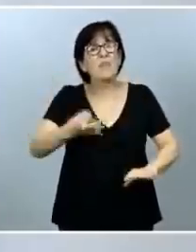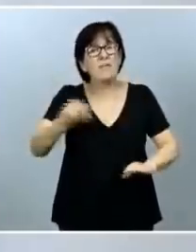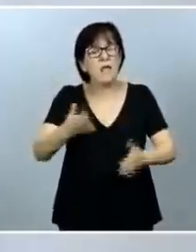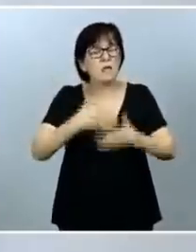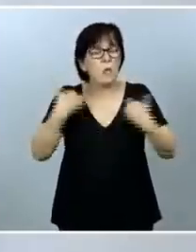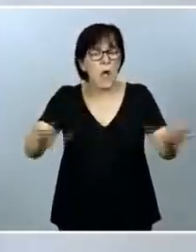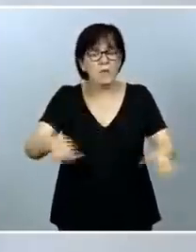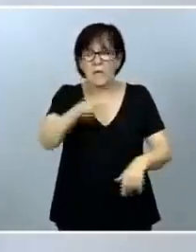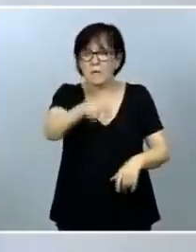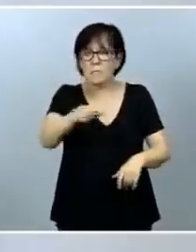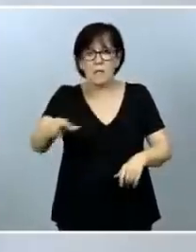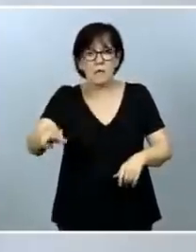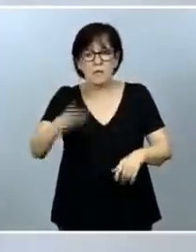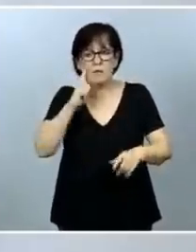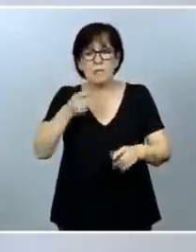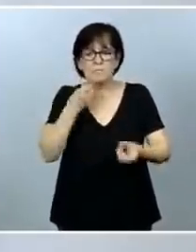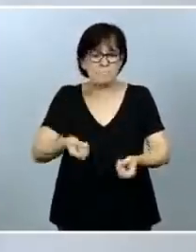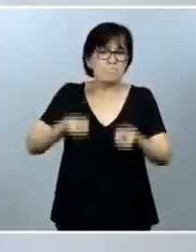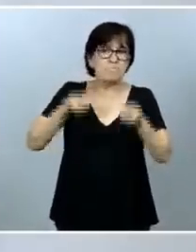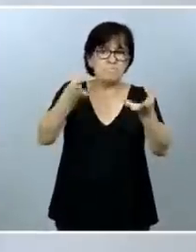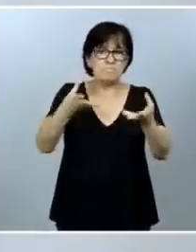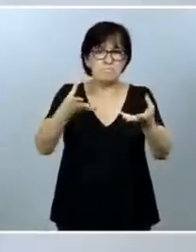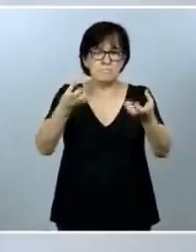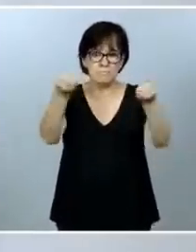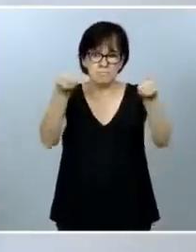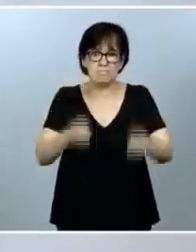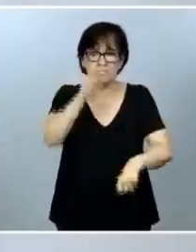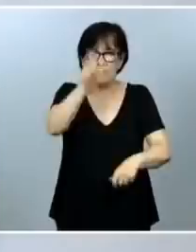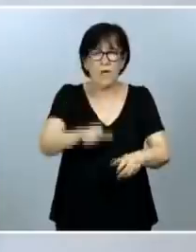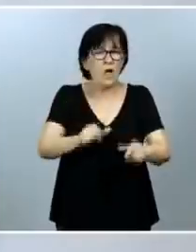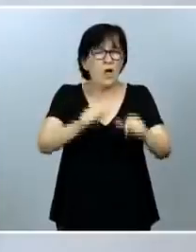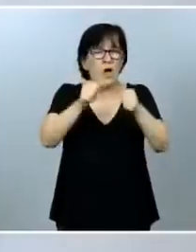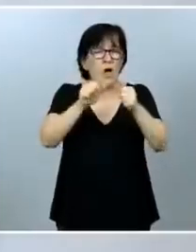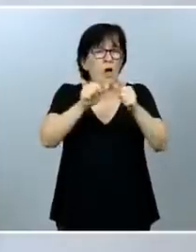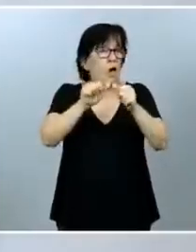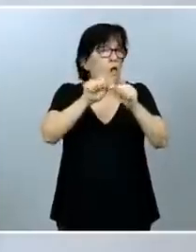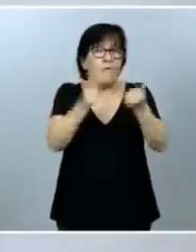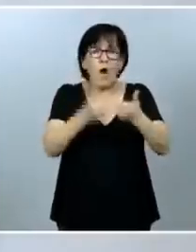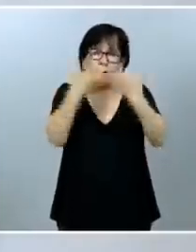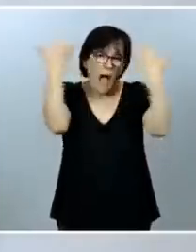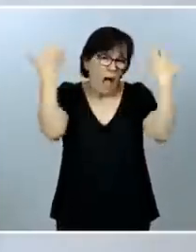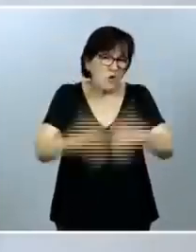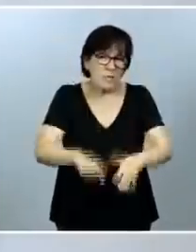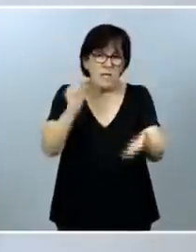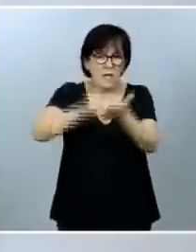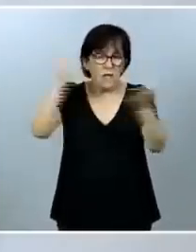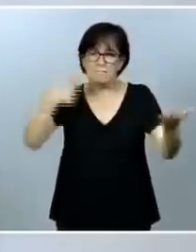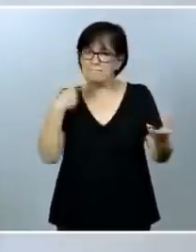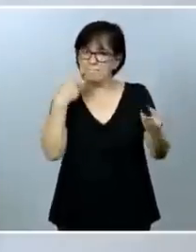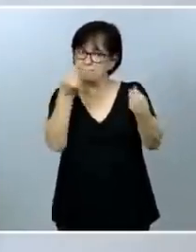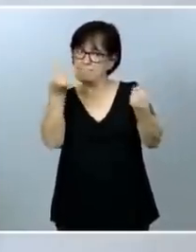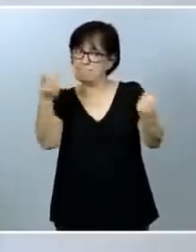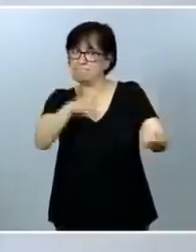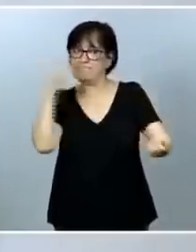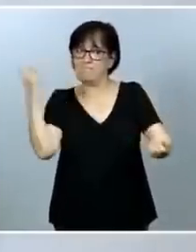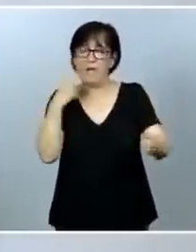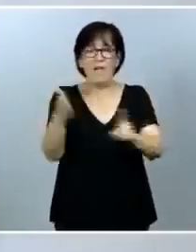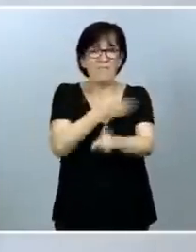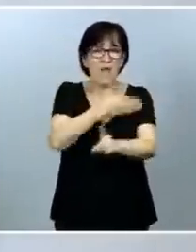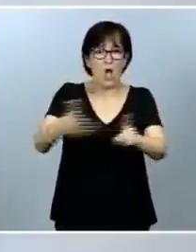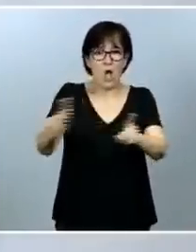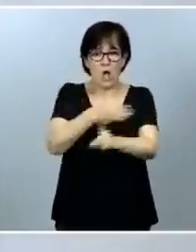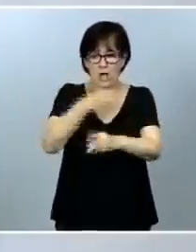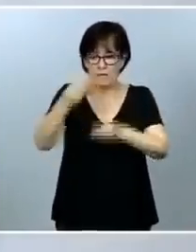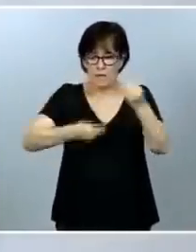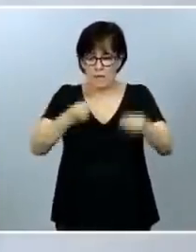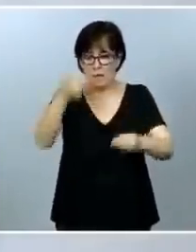ciudadano de comunicar a las autoridades de manera inmediata cualquier indicio de violencia ejercida sobre niños,